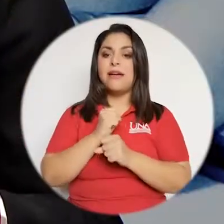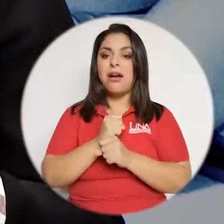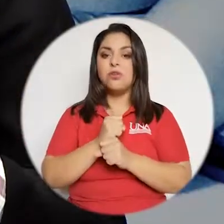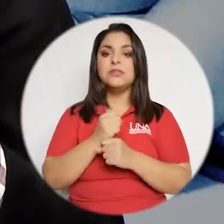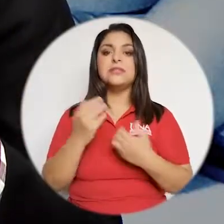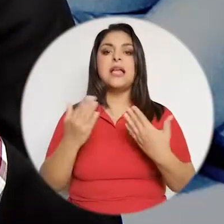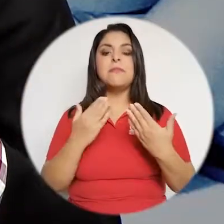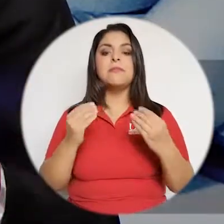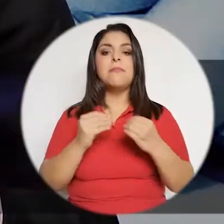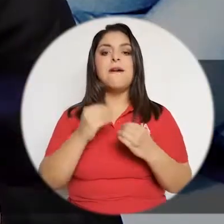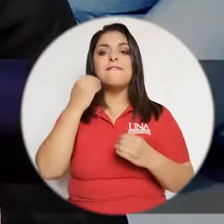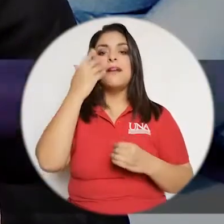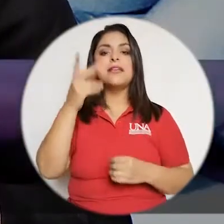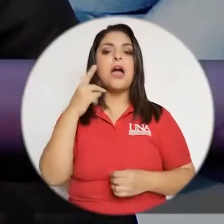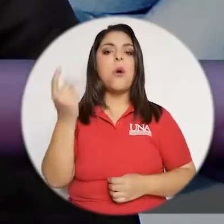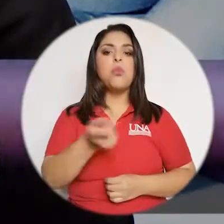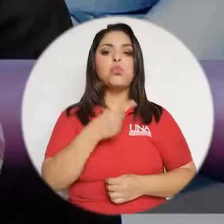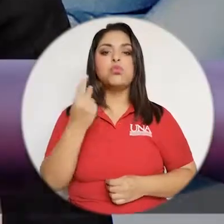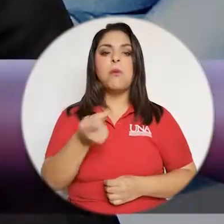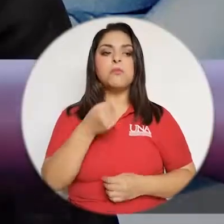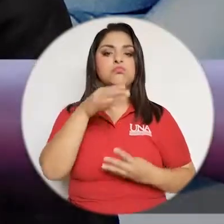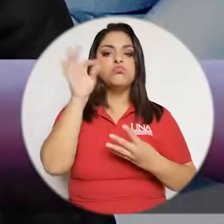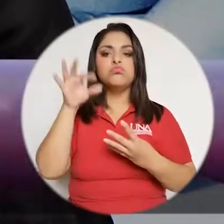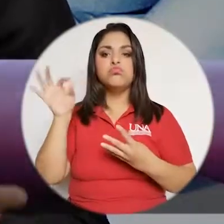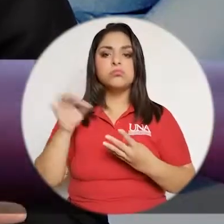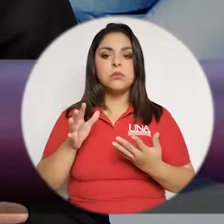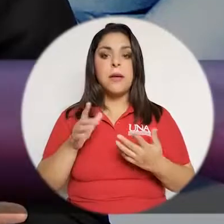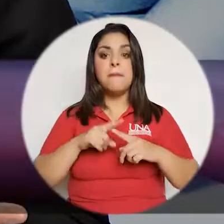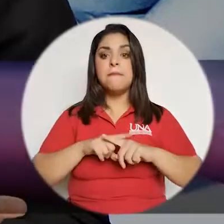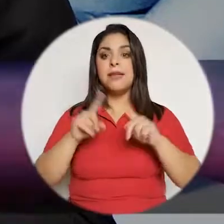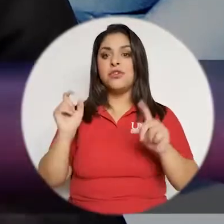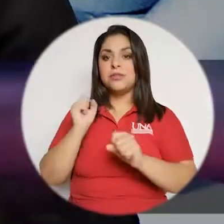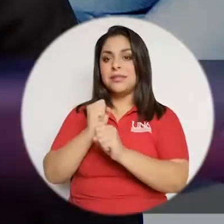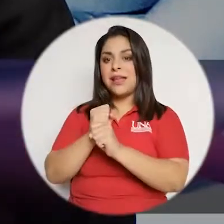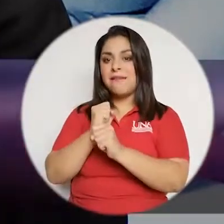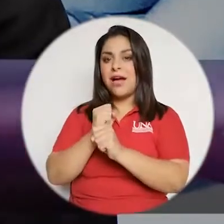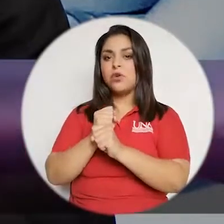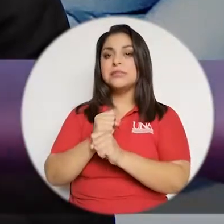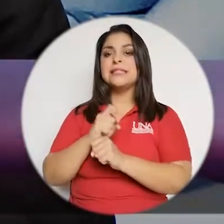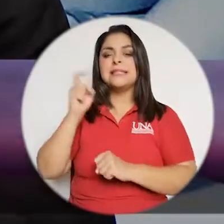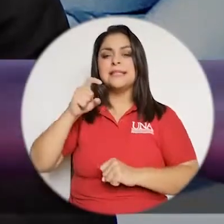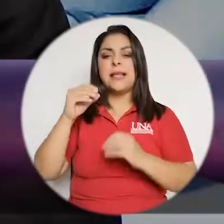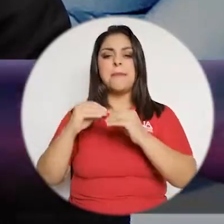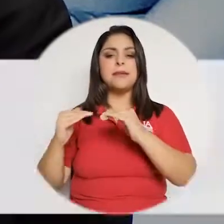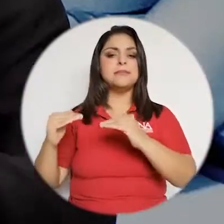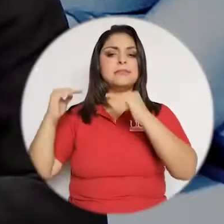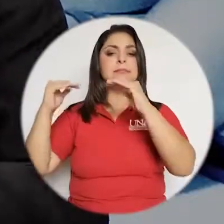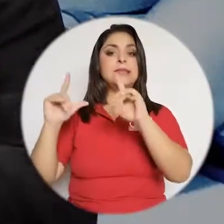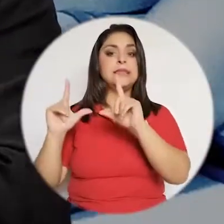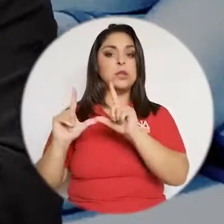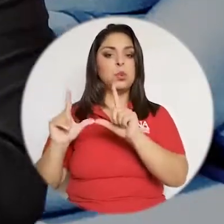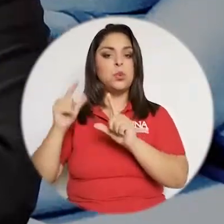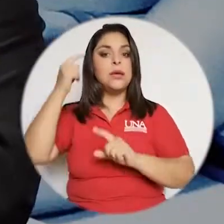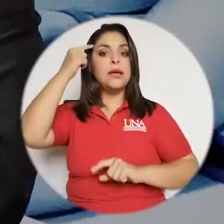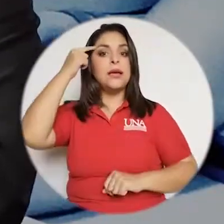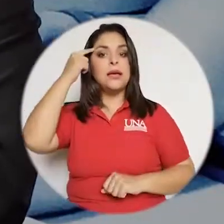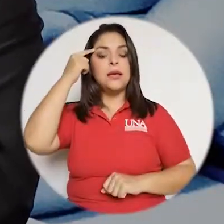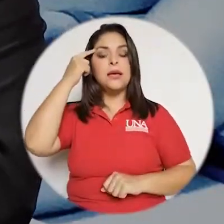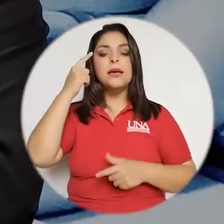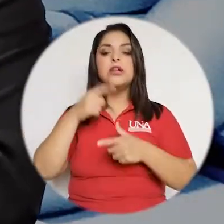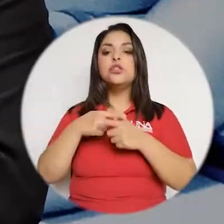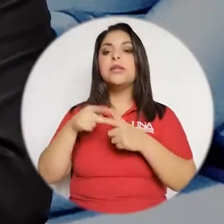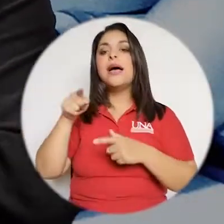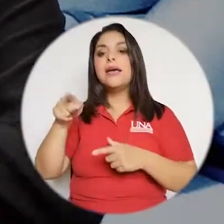calificaciones son los trabajos que muchas veces son los más fáciles de automatizar, mientras que los trabajos que requieren más demanda